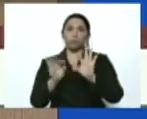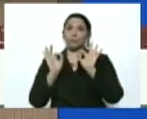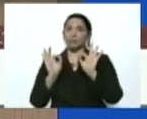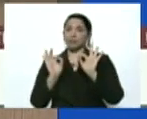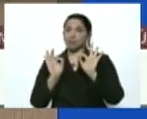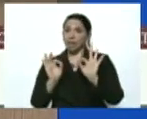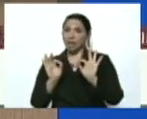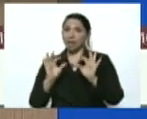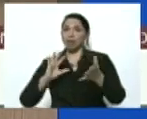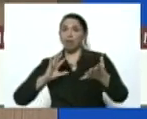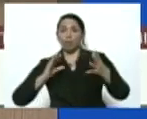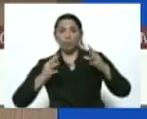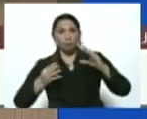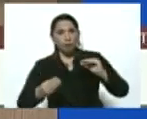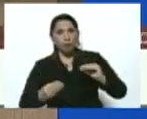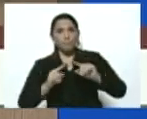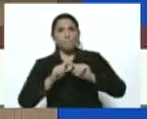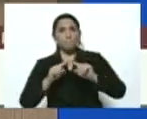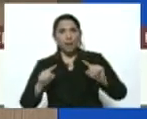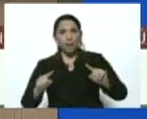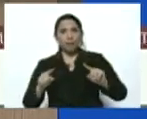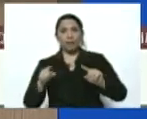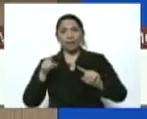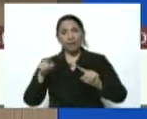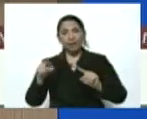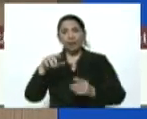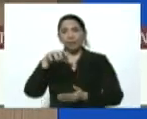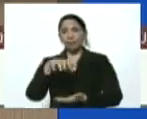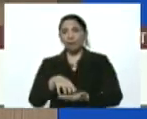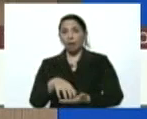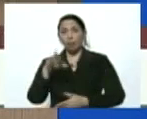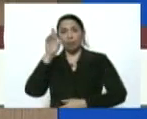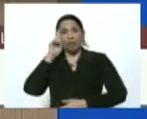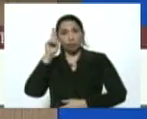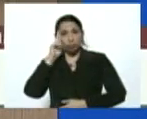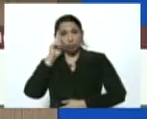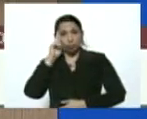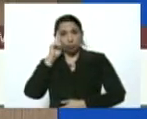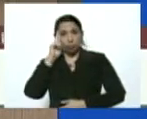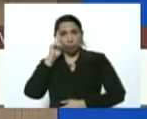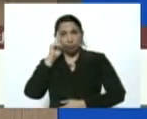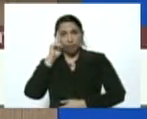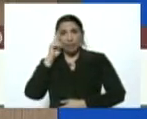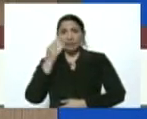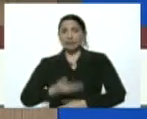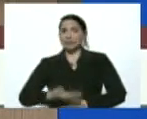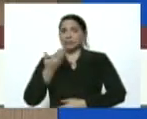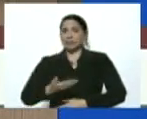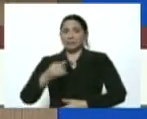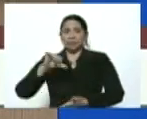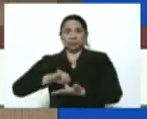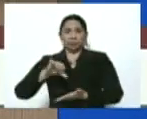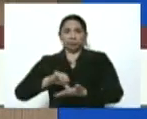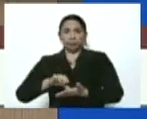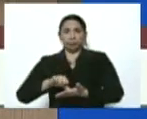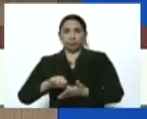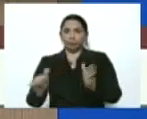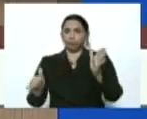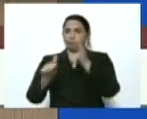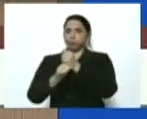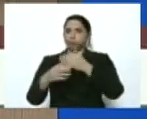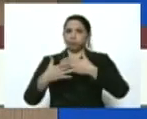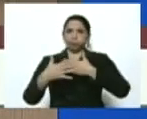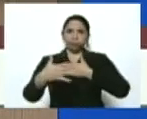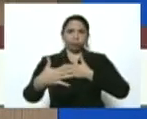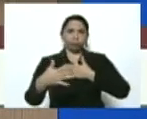que han sido adoptadas para este Estado en razón de los importantes focos que aparecieron durante el